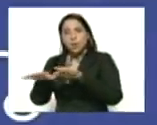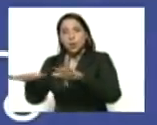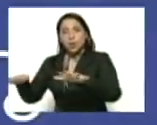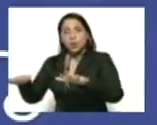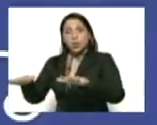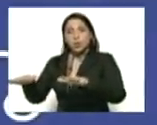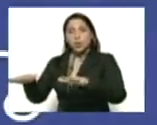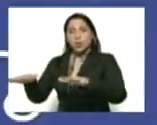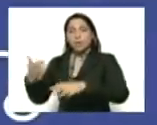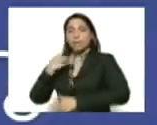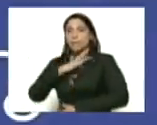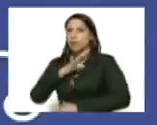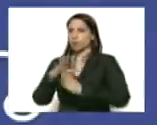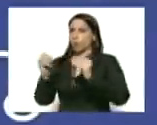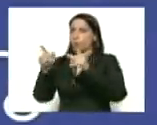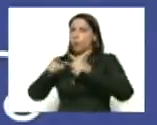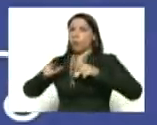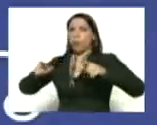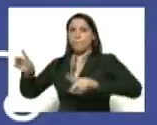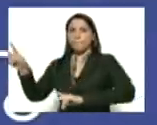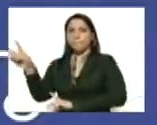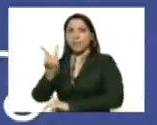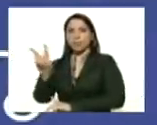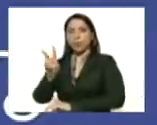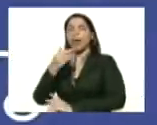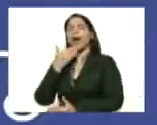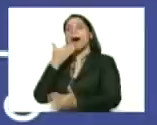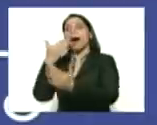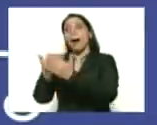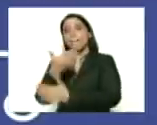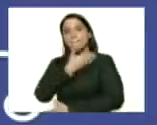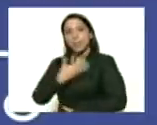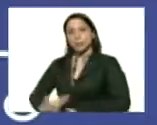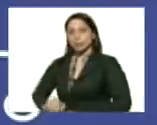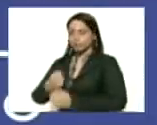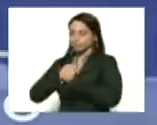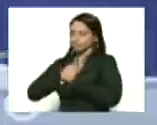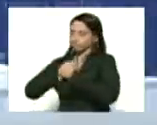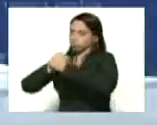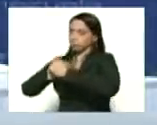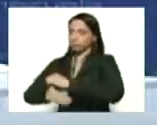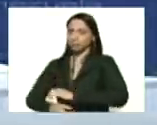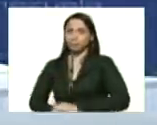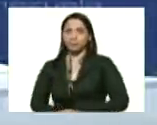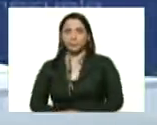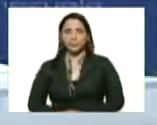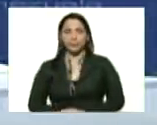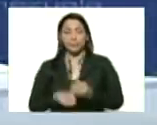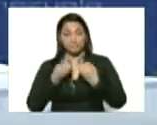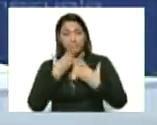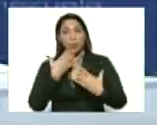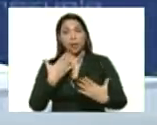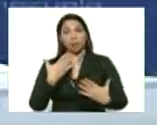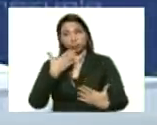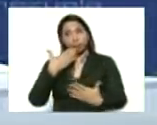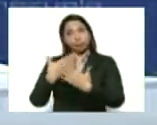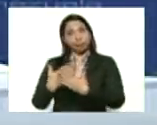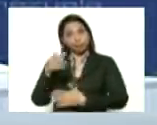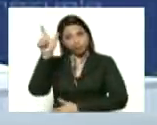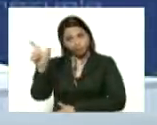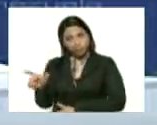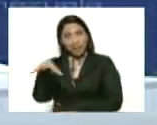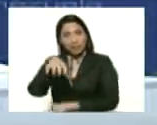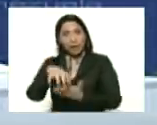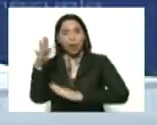virus en todos los rincones de Venezuela gracias presidente lo queremos mucho bueno gracias a ustedes en el estado Lara